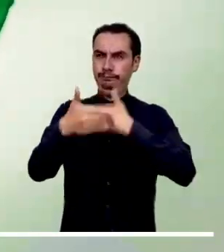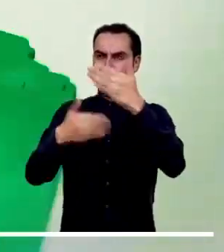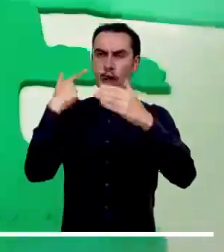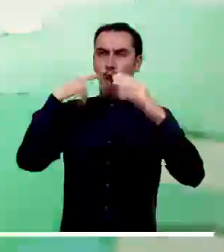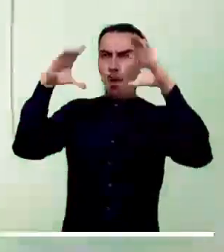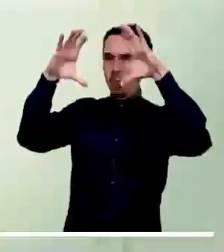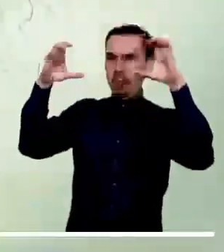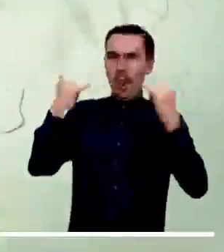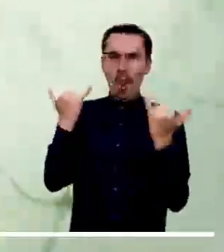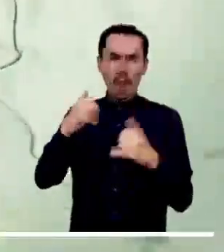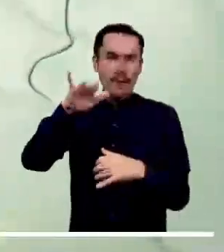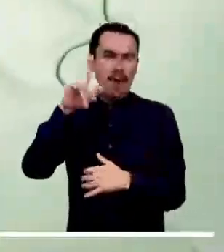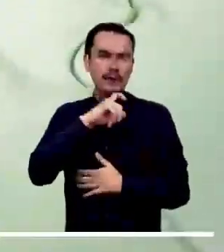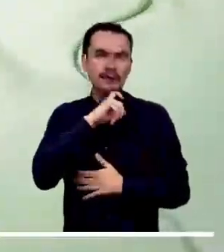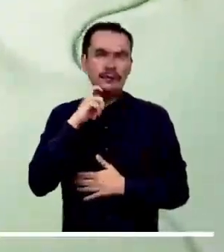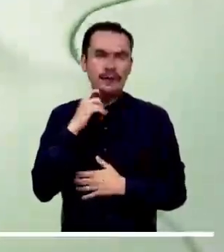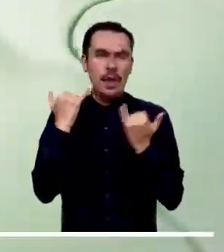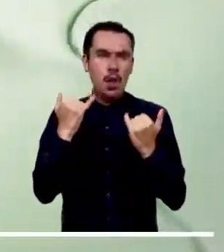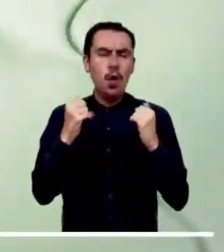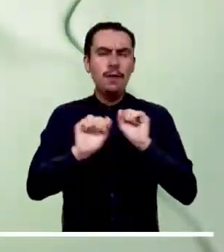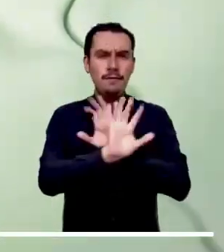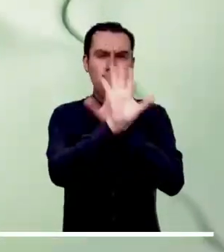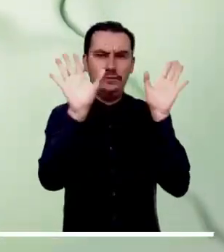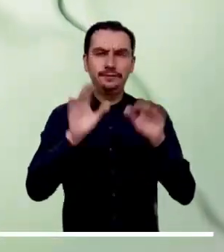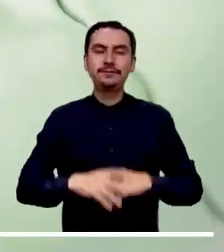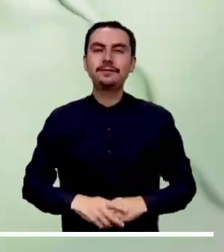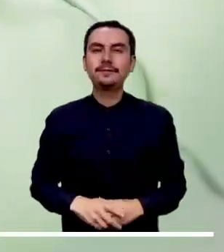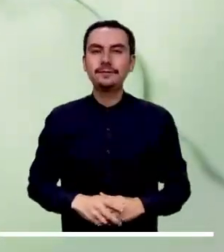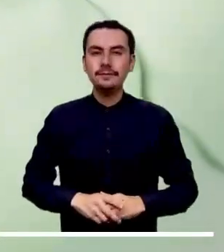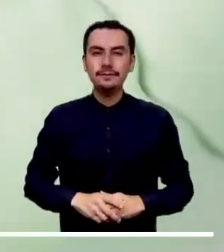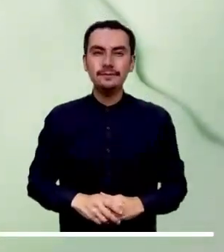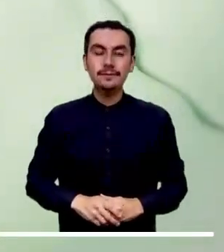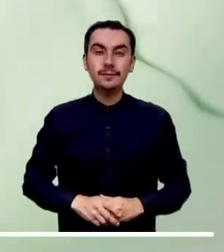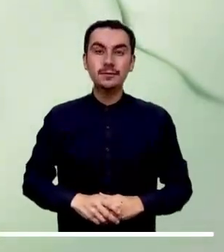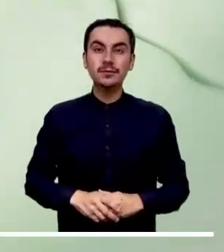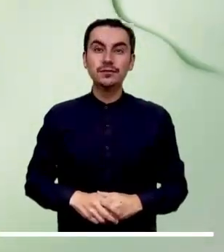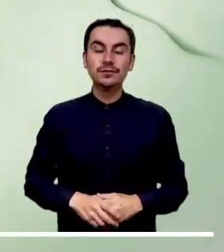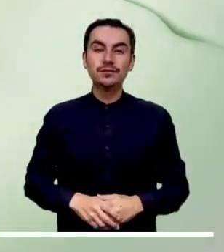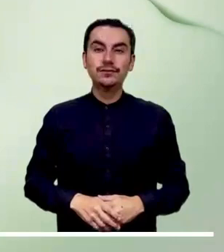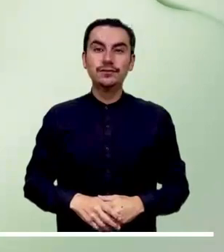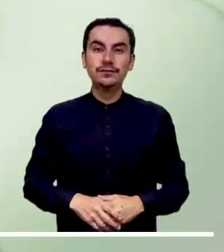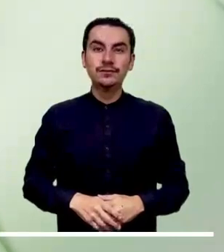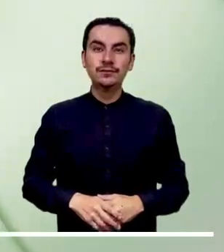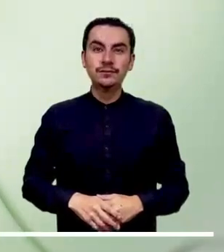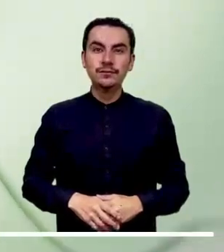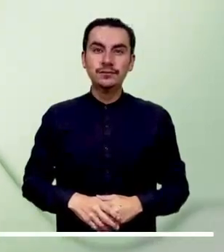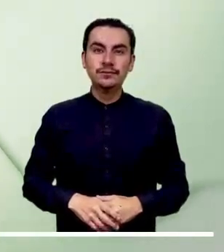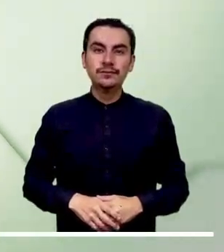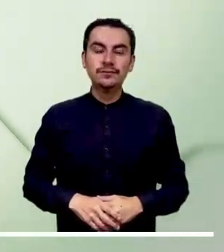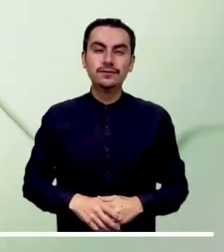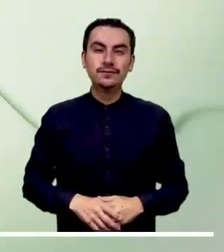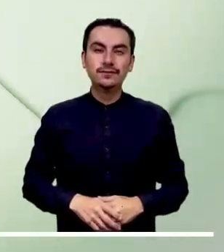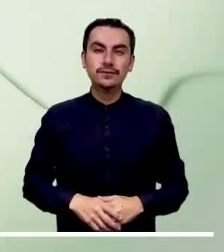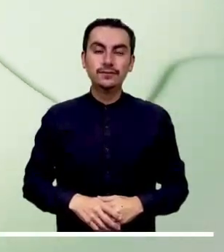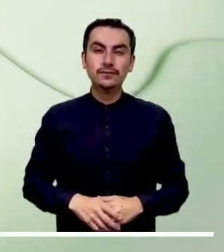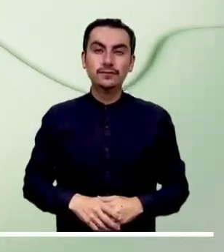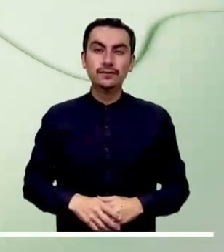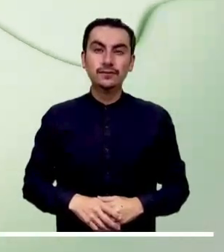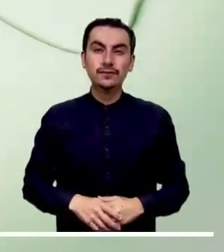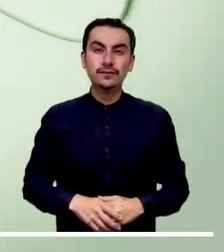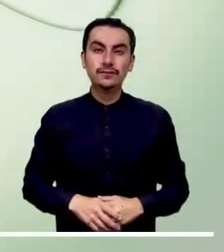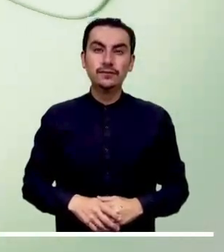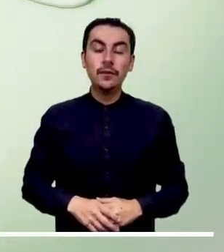de Amazonas. Lluvias ocasionales y de carácter ligero se pronostican en sectores del suroriente y sur de la capital del país.